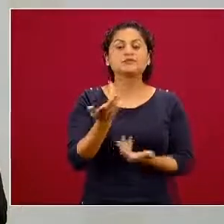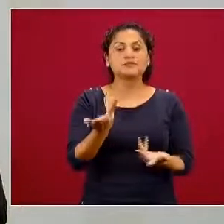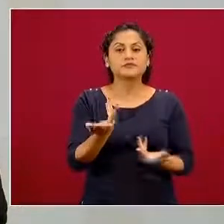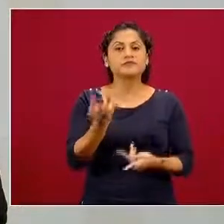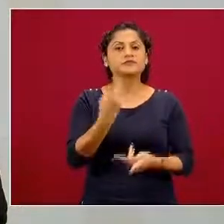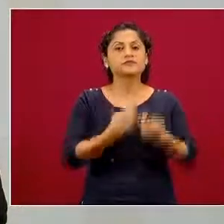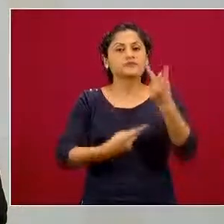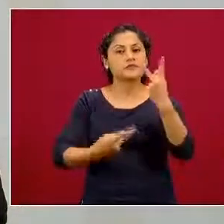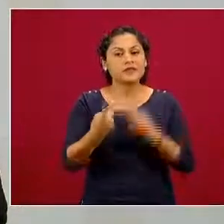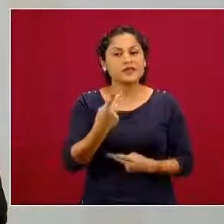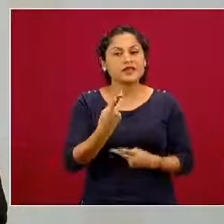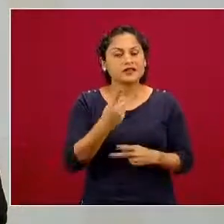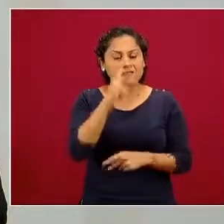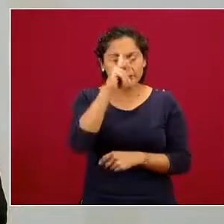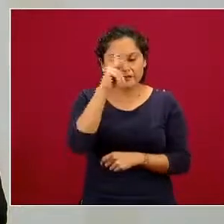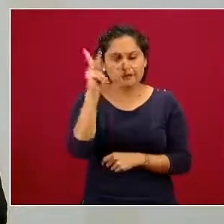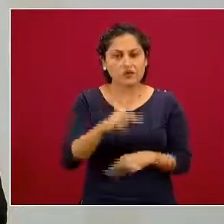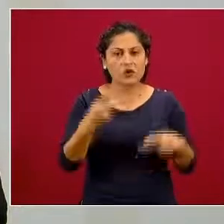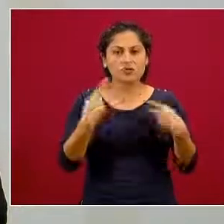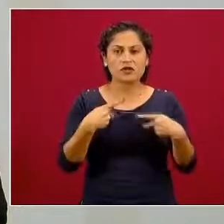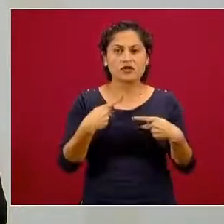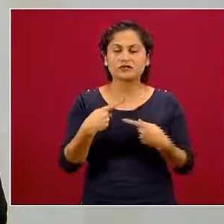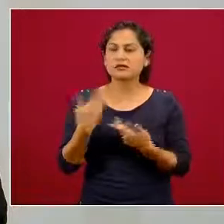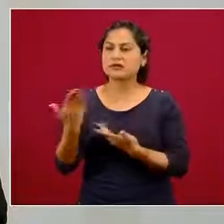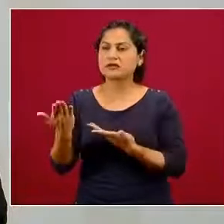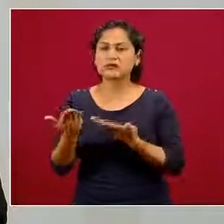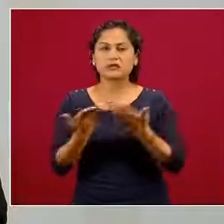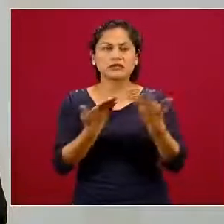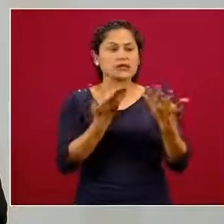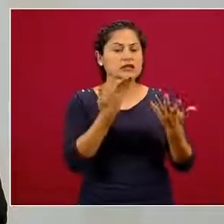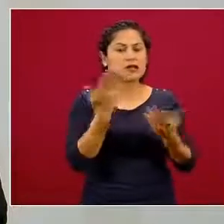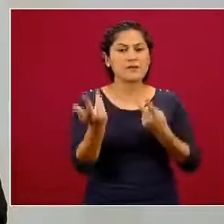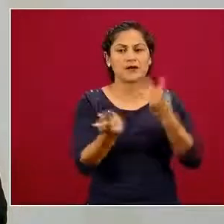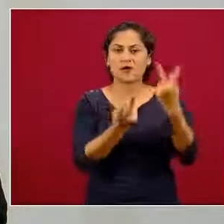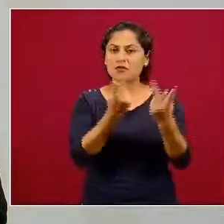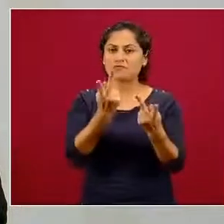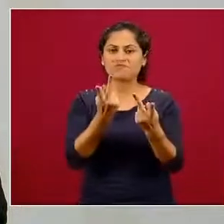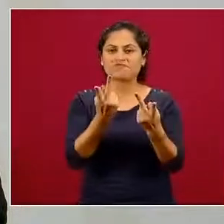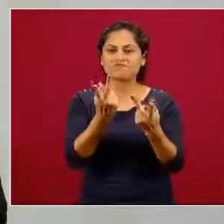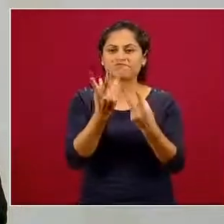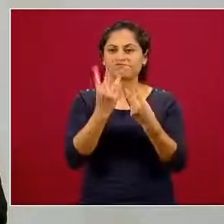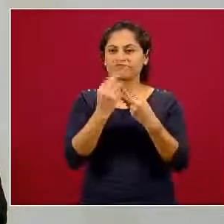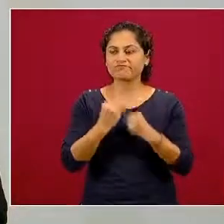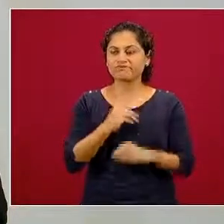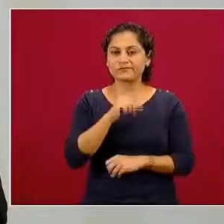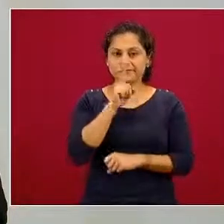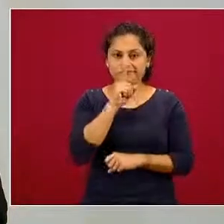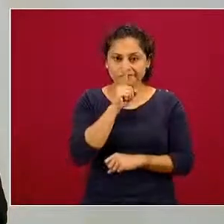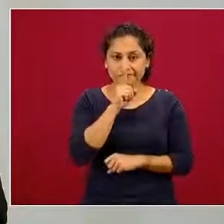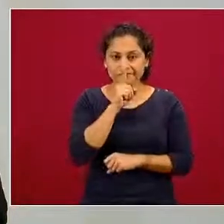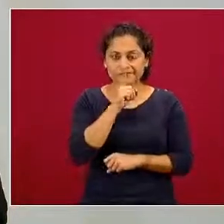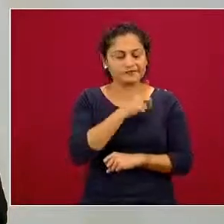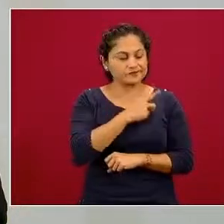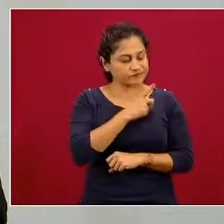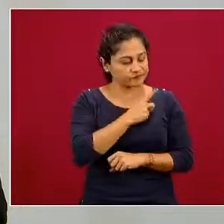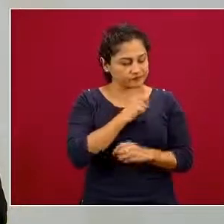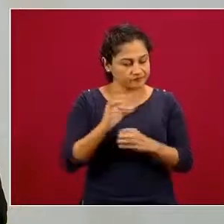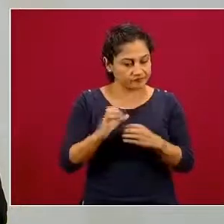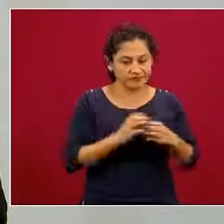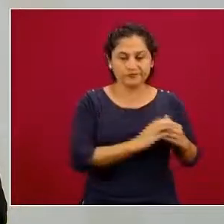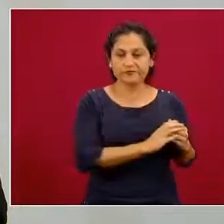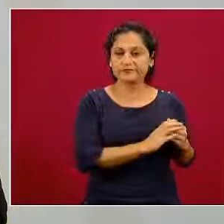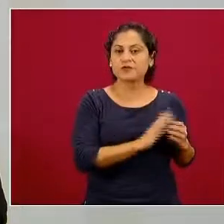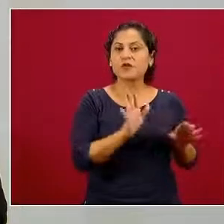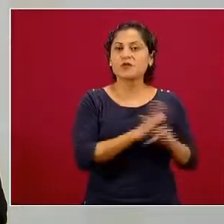personas no busquen el apoyo y prefieren callarse o quedarse solas por miedo a ser juzgados